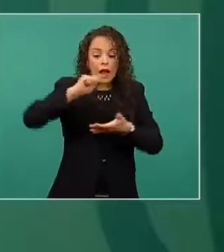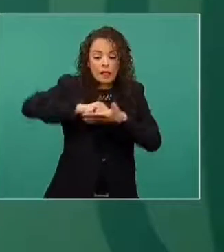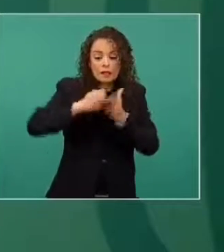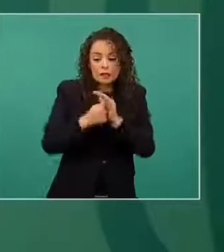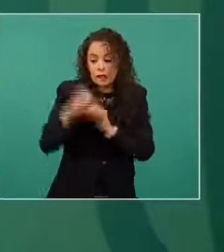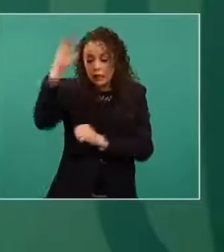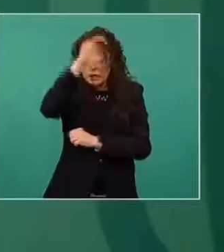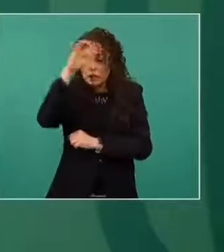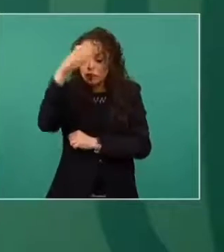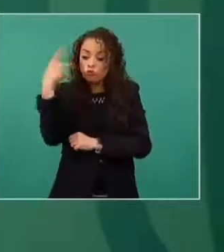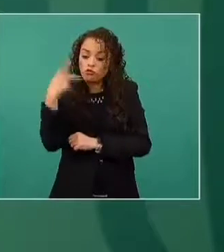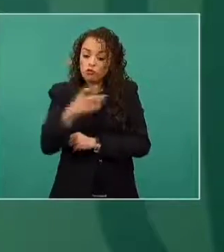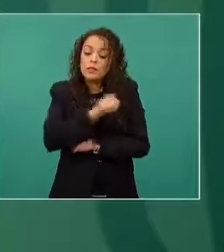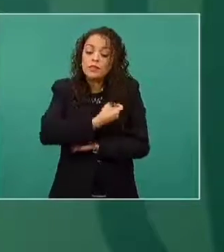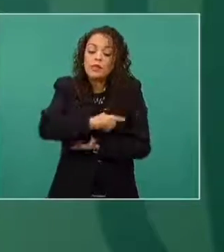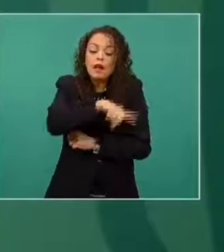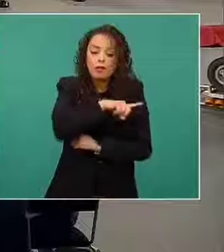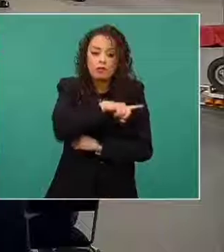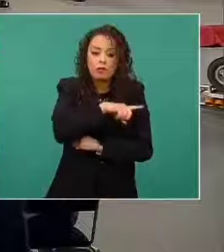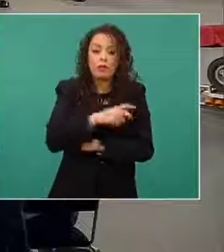científica. Esa es la razón.